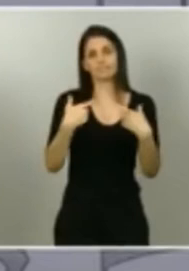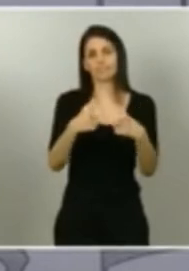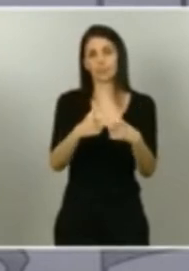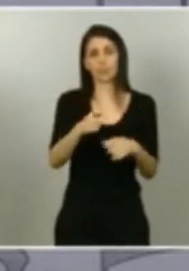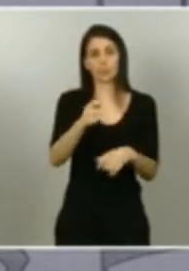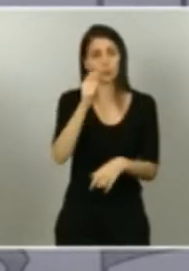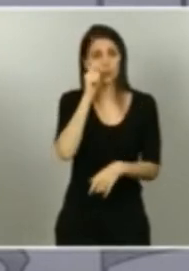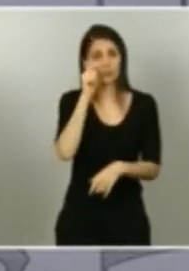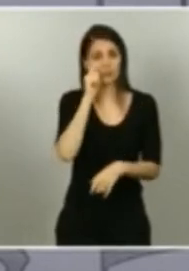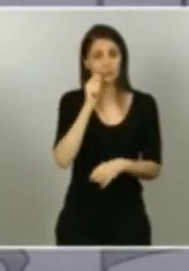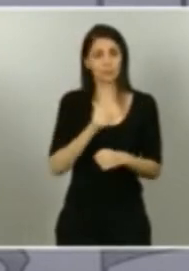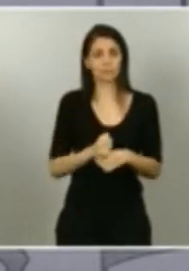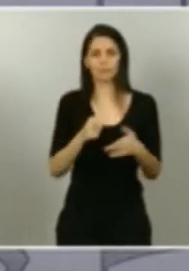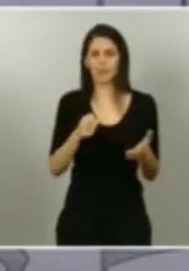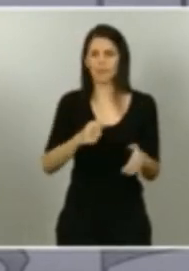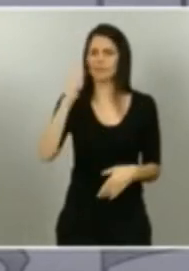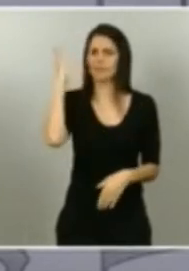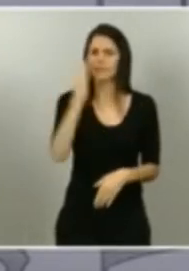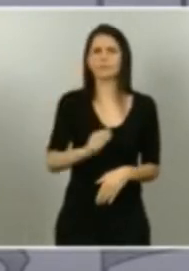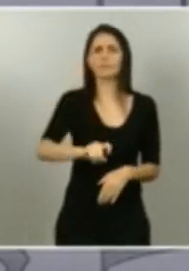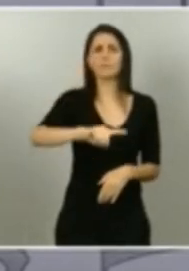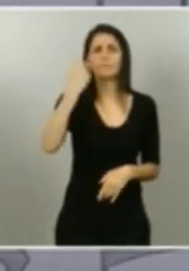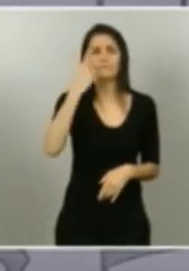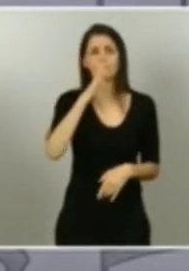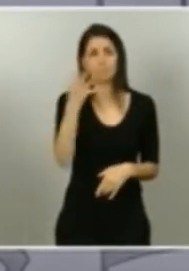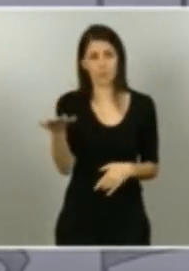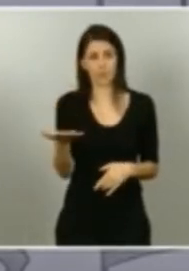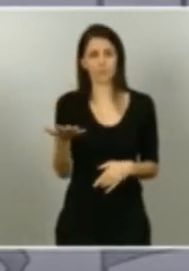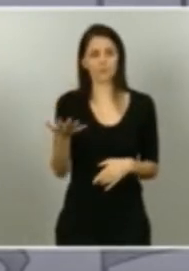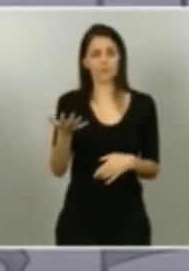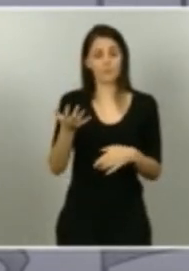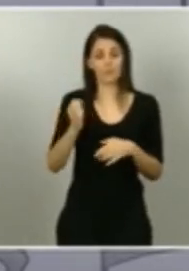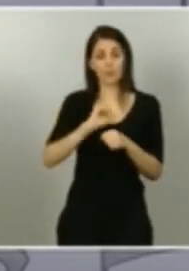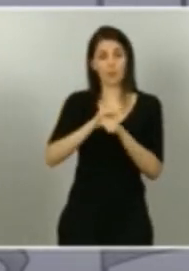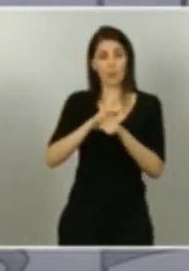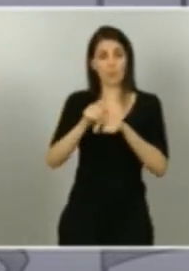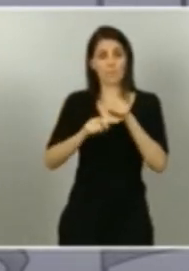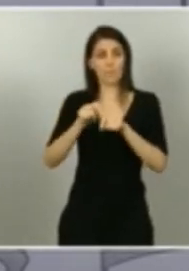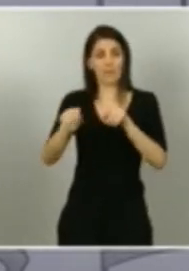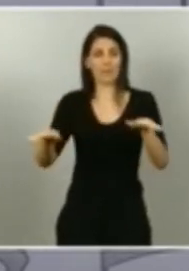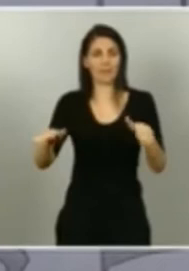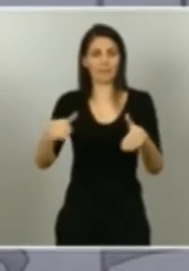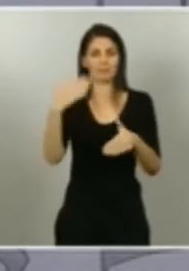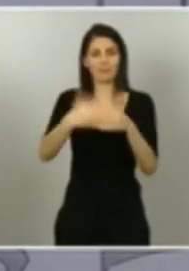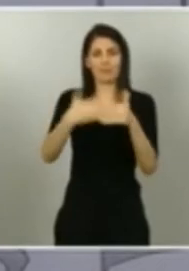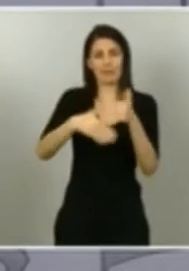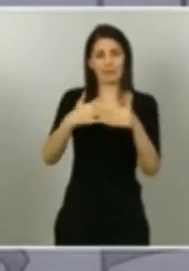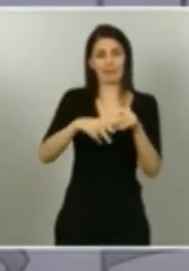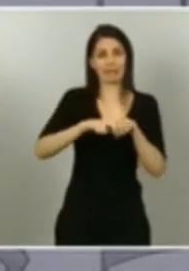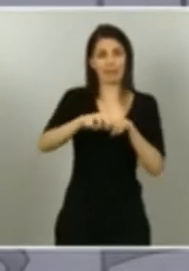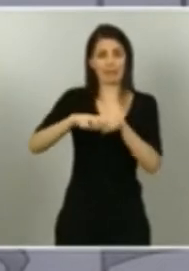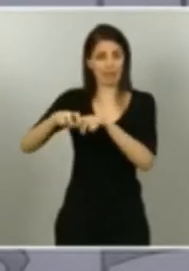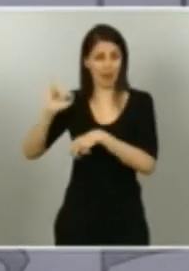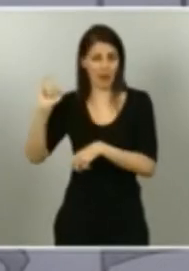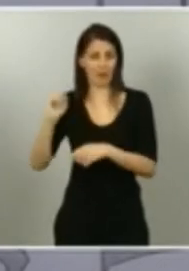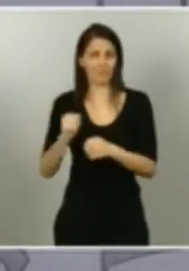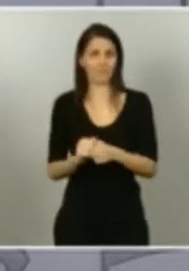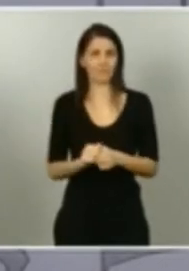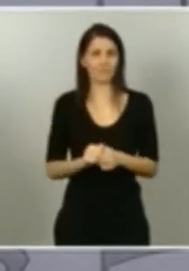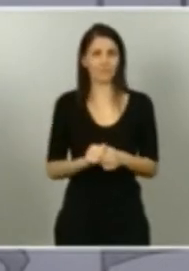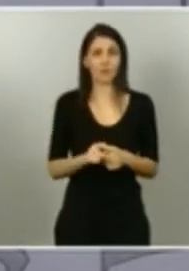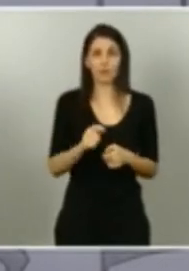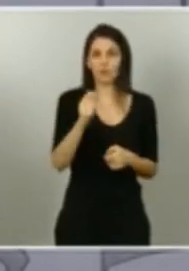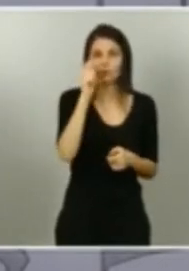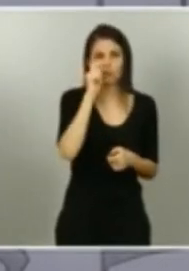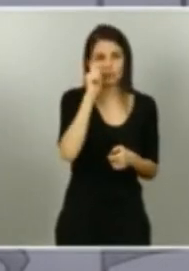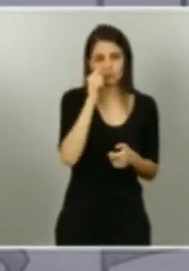que ha impuesto la propia pandemia. El turismo es uno de nuestros grandes pilares económicos y culturales además de creación de